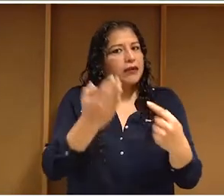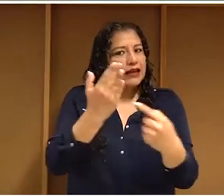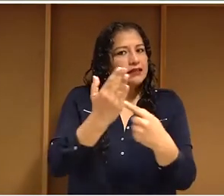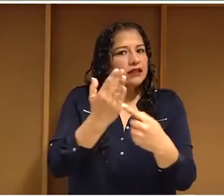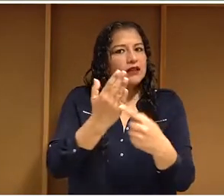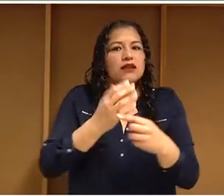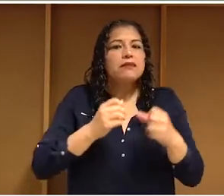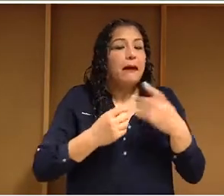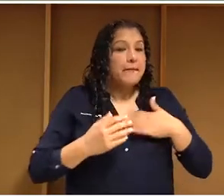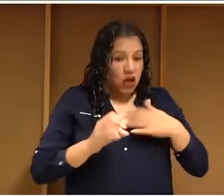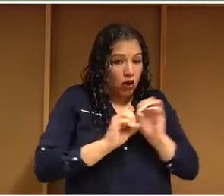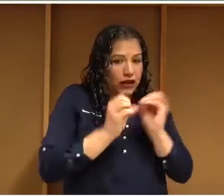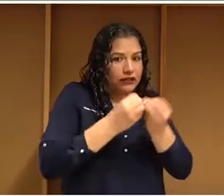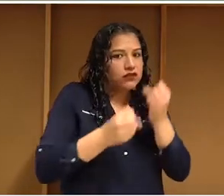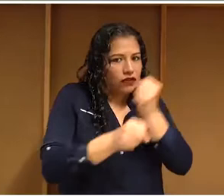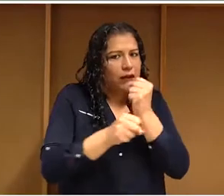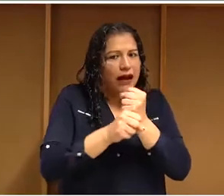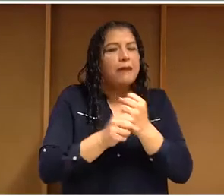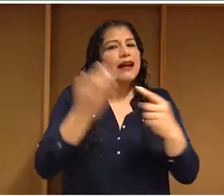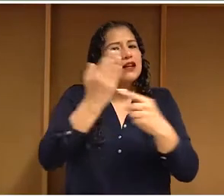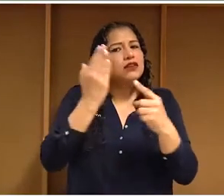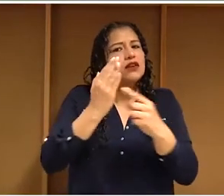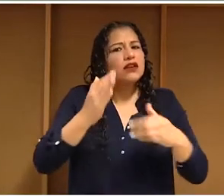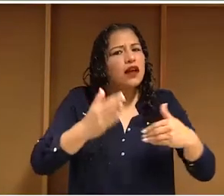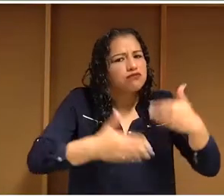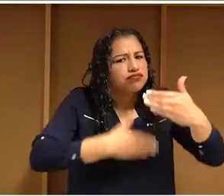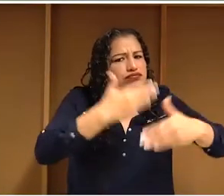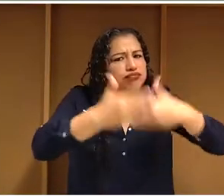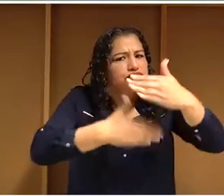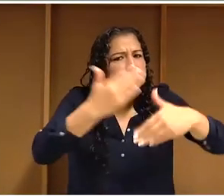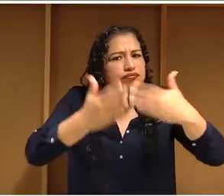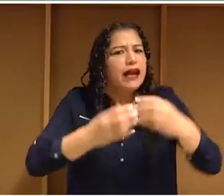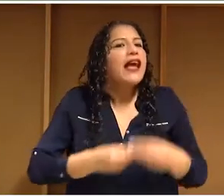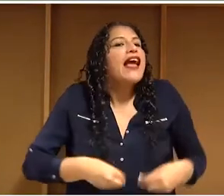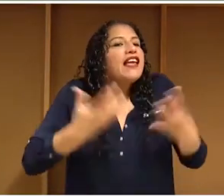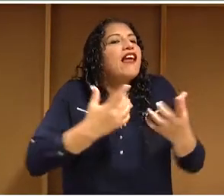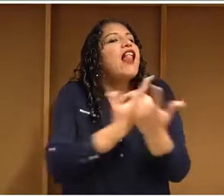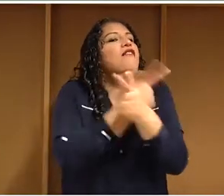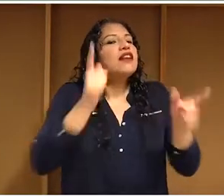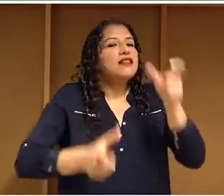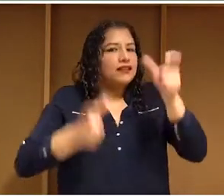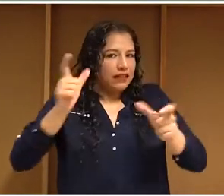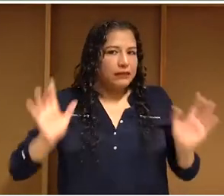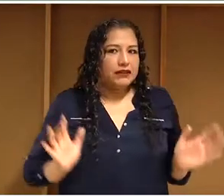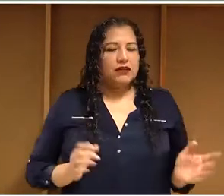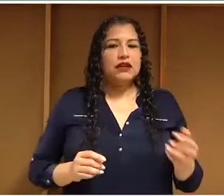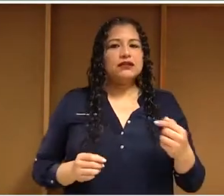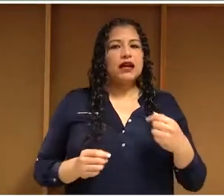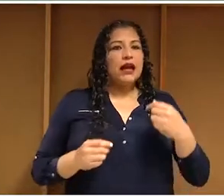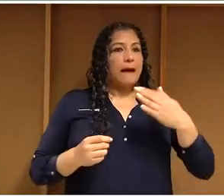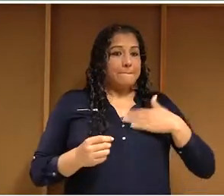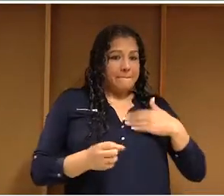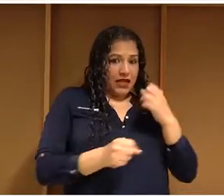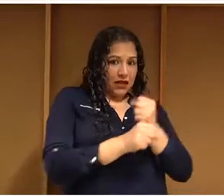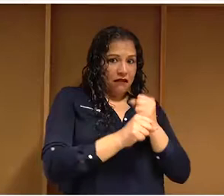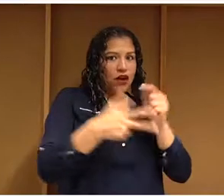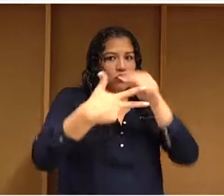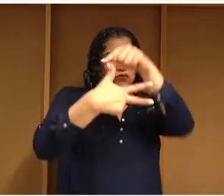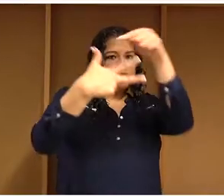continúe teniendo ese potencial liberador. Y nosotros trabajamos a lo largo de tres líneas de trabajo.